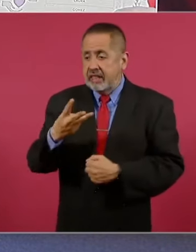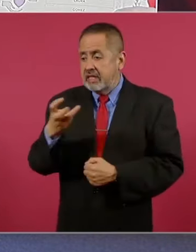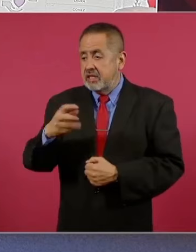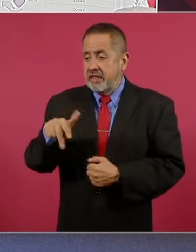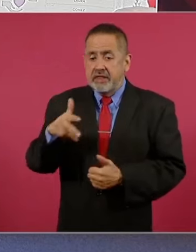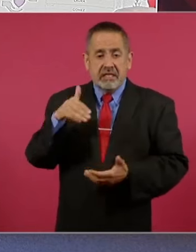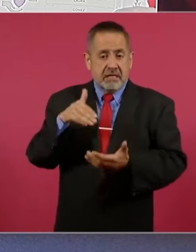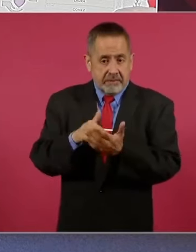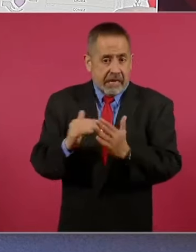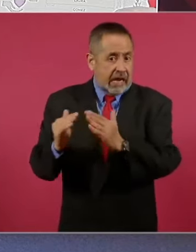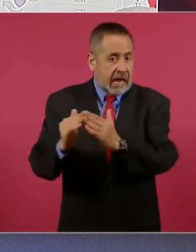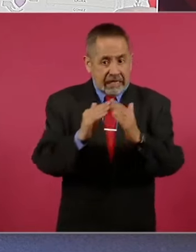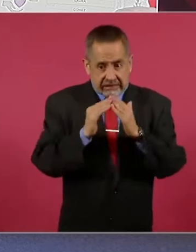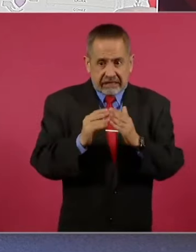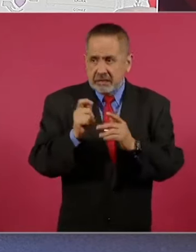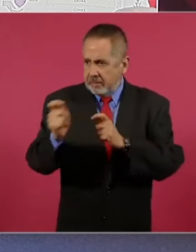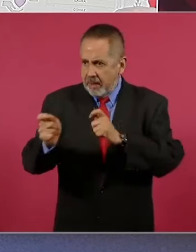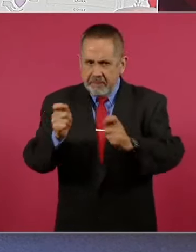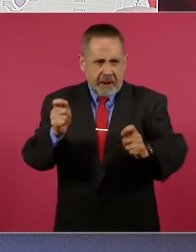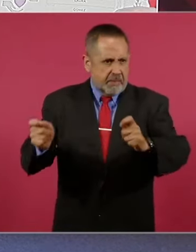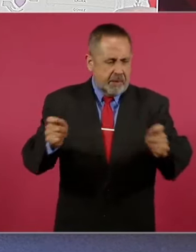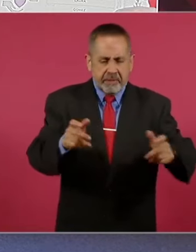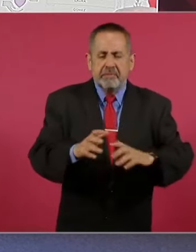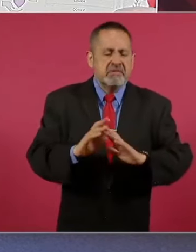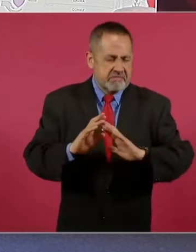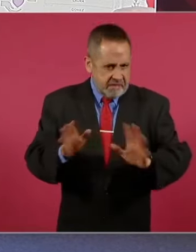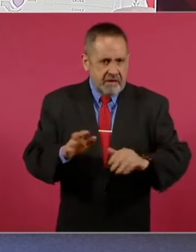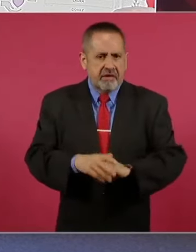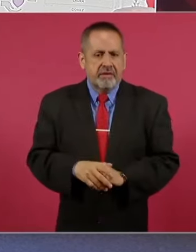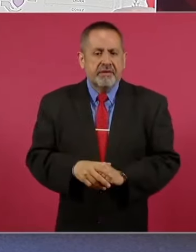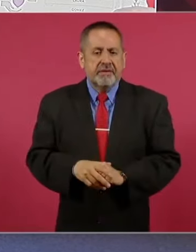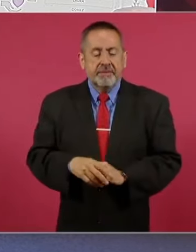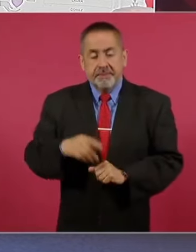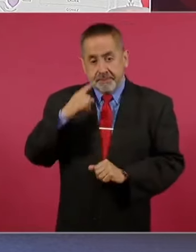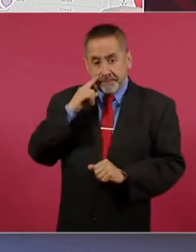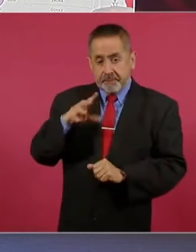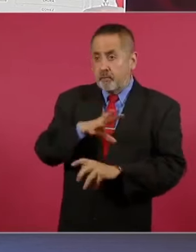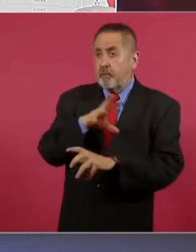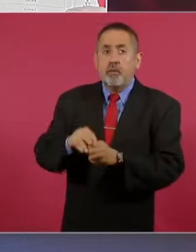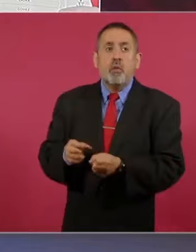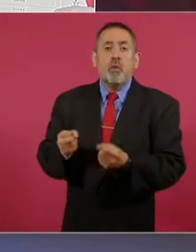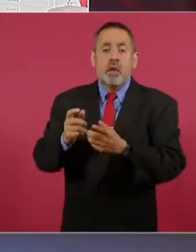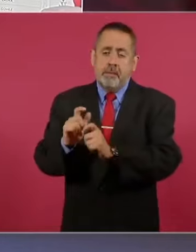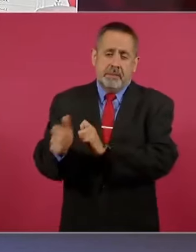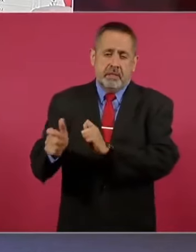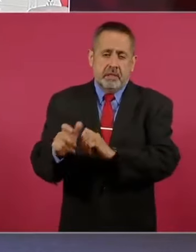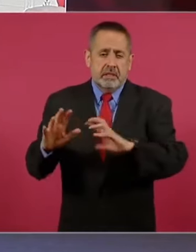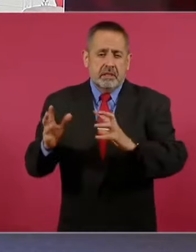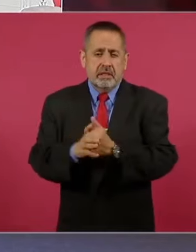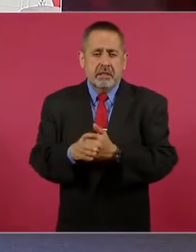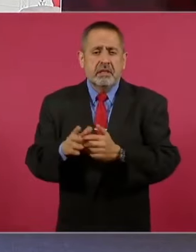De todos los damnificados, cobraron